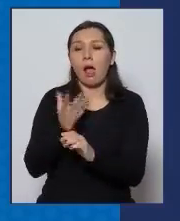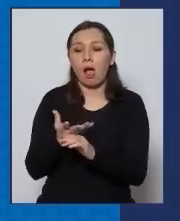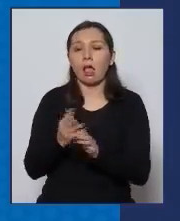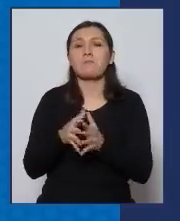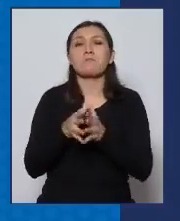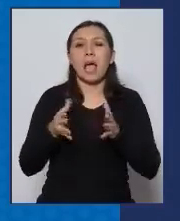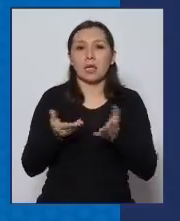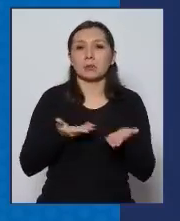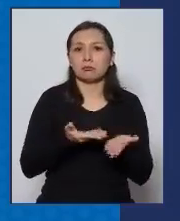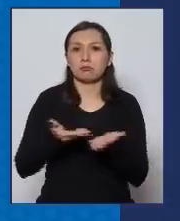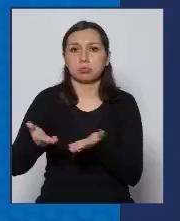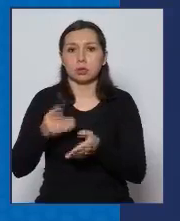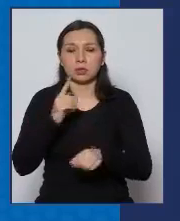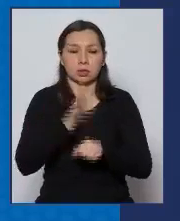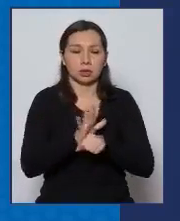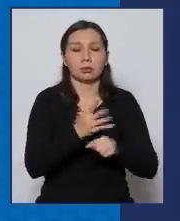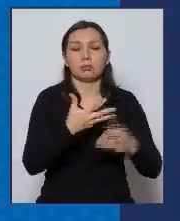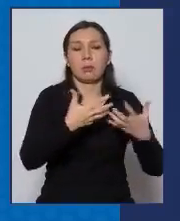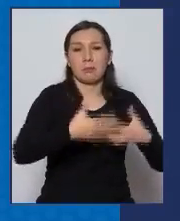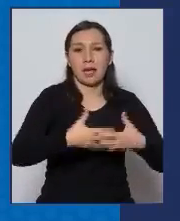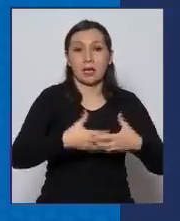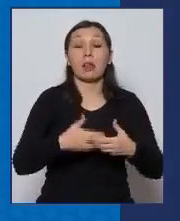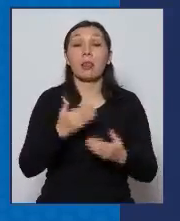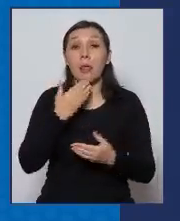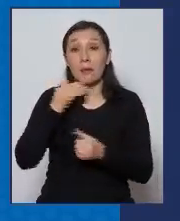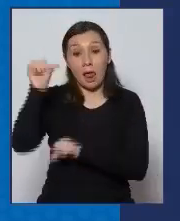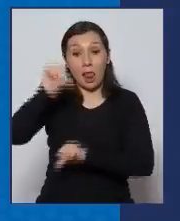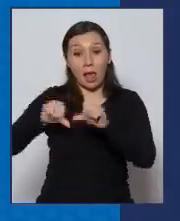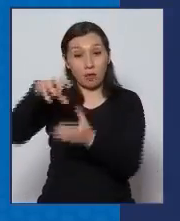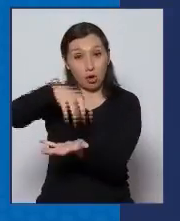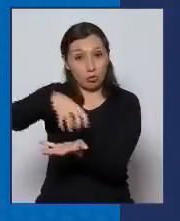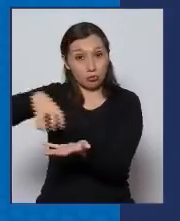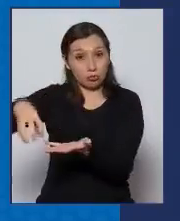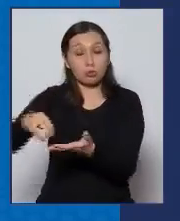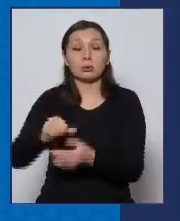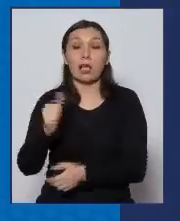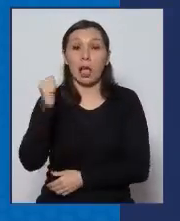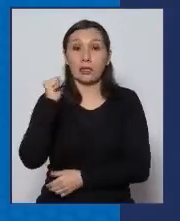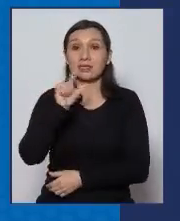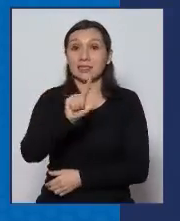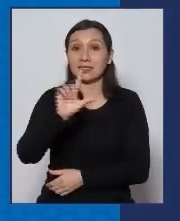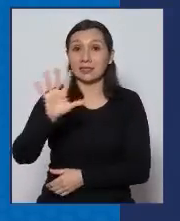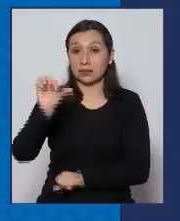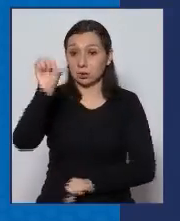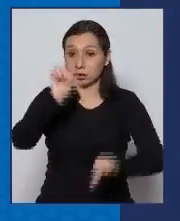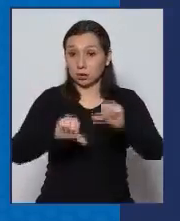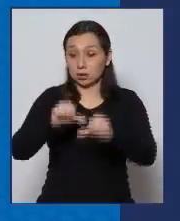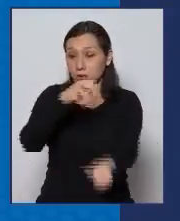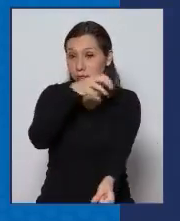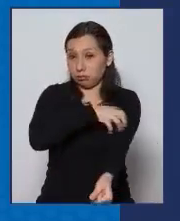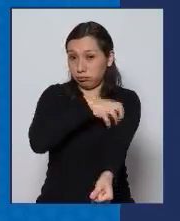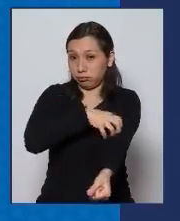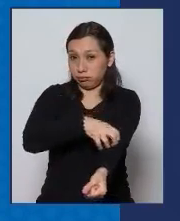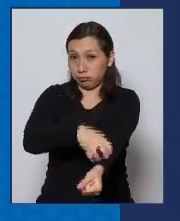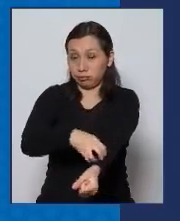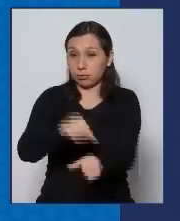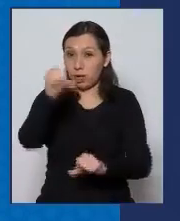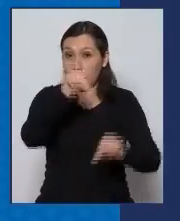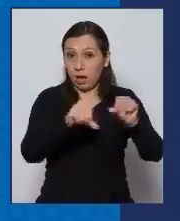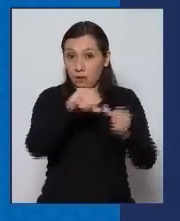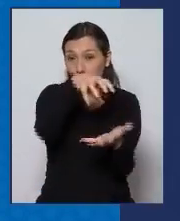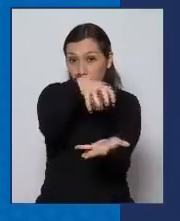aumentando. En relación a la red de laboratorios, ayer 75 laboratorios a lo largo del Chile